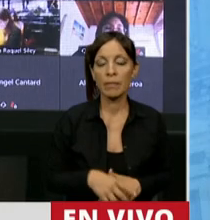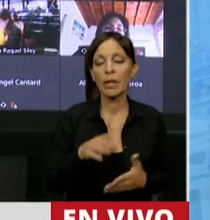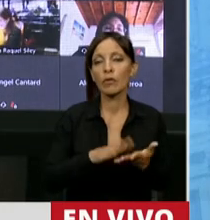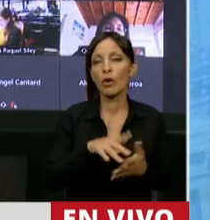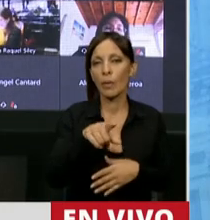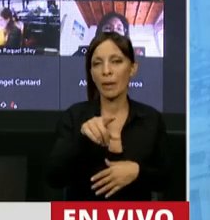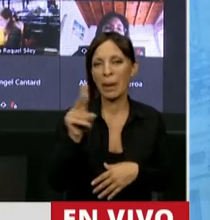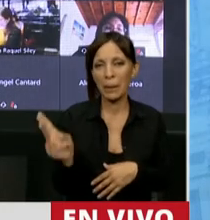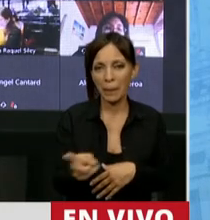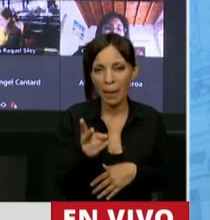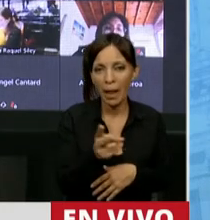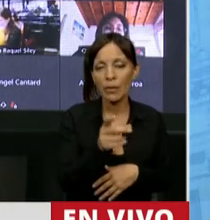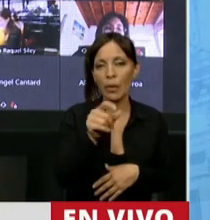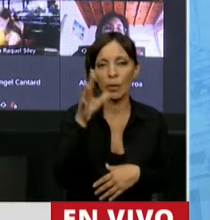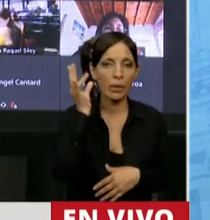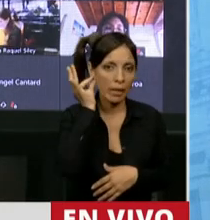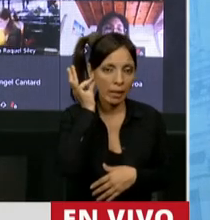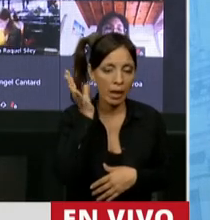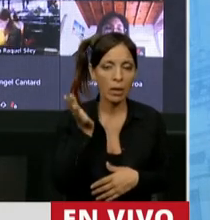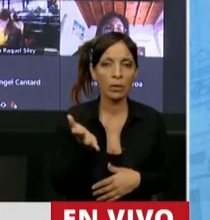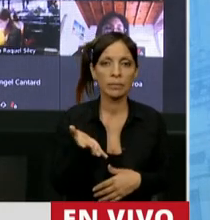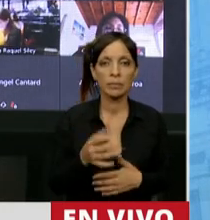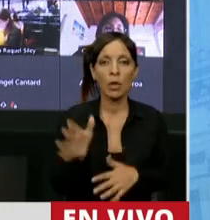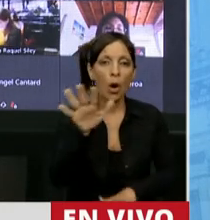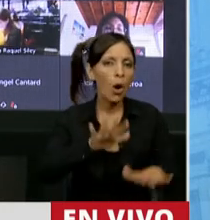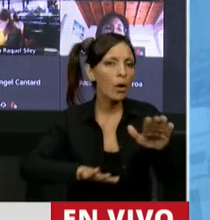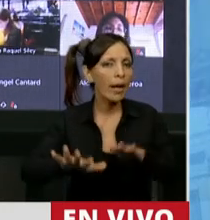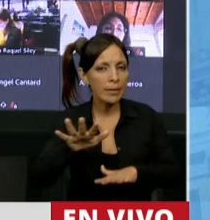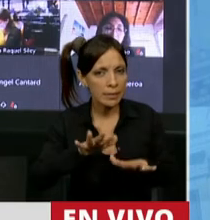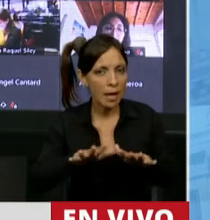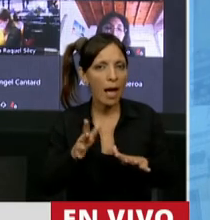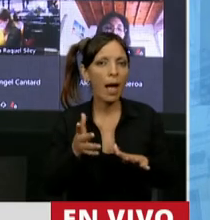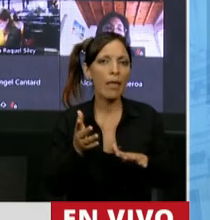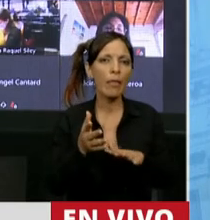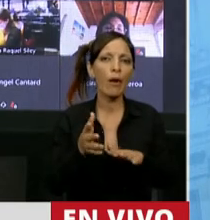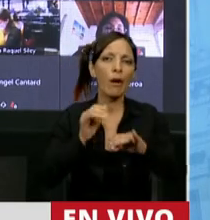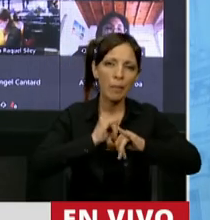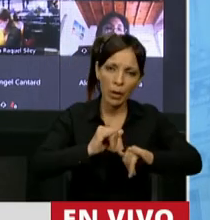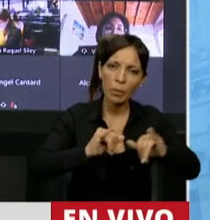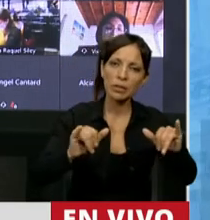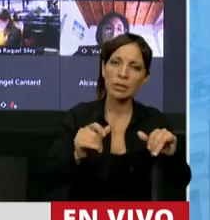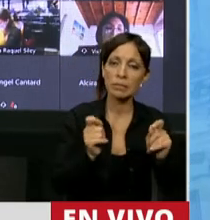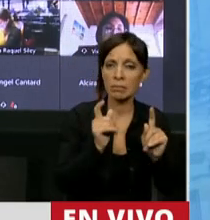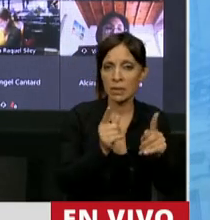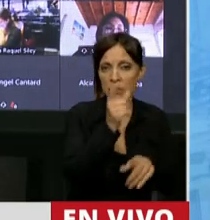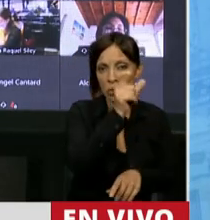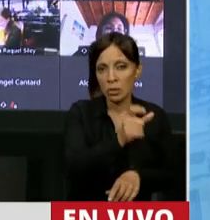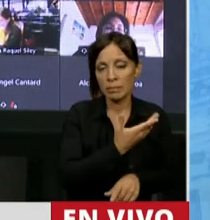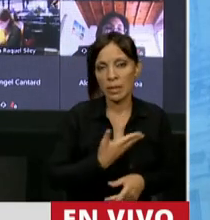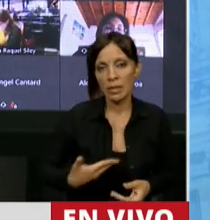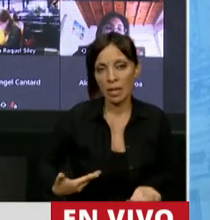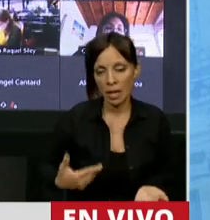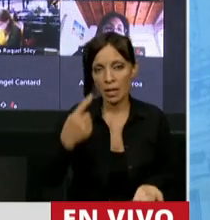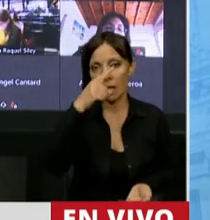velatorio del Diego organizado y promocionado por el Presidente de la Nación